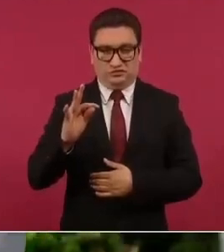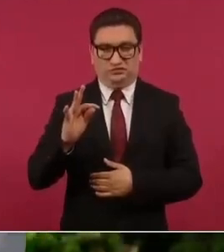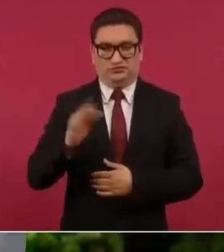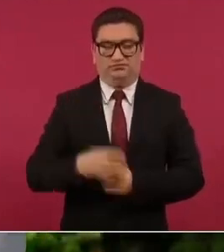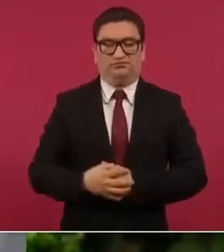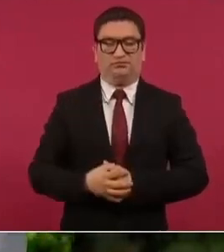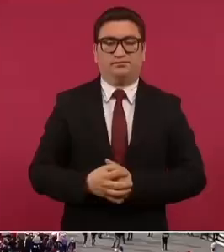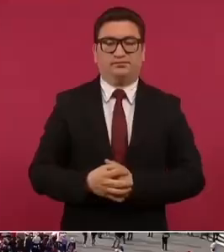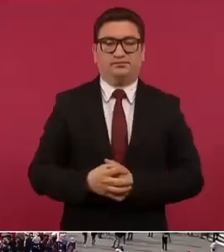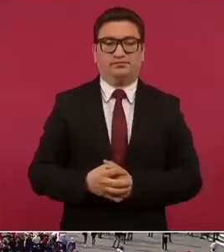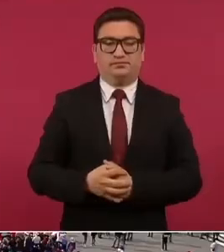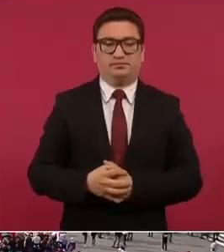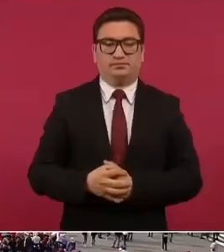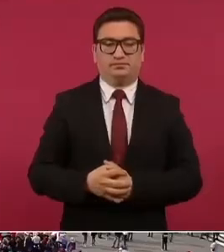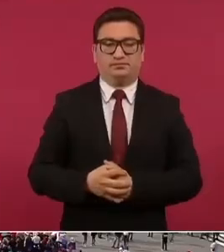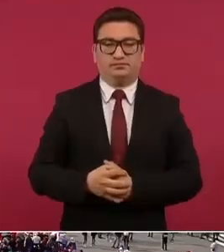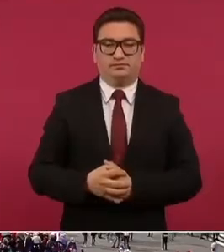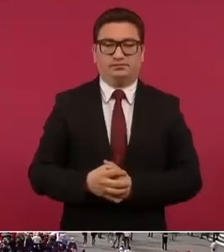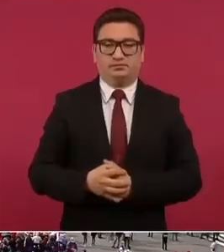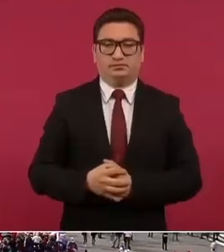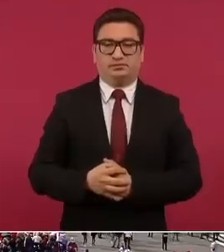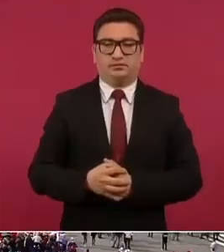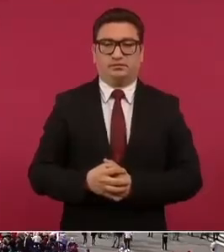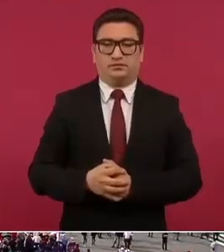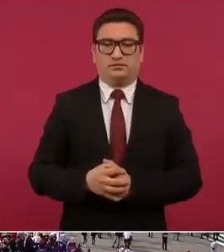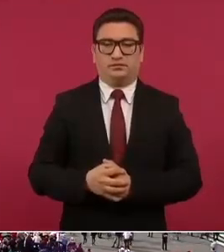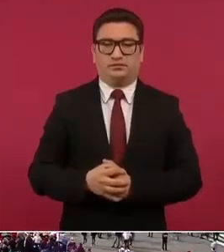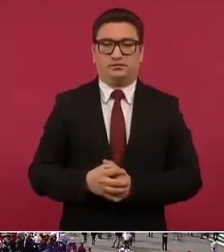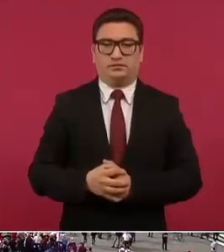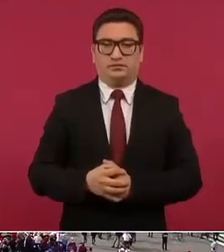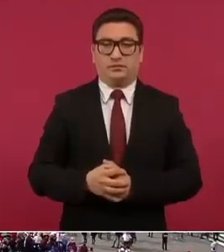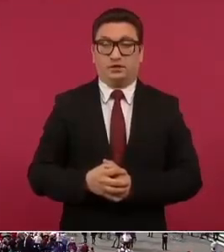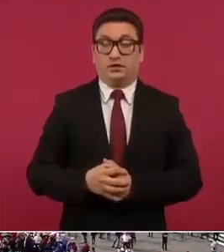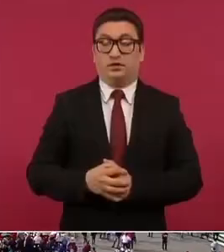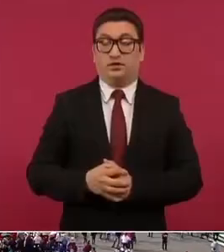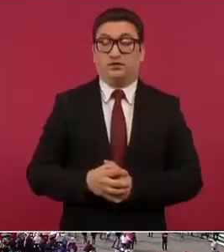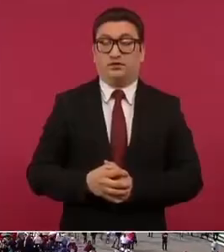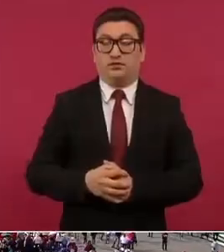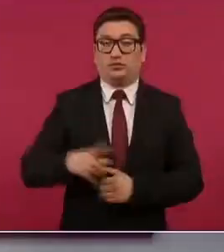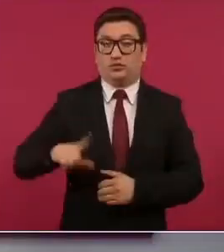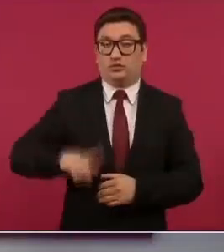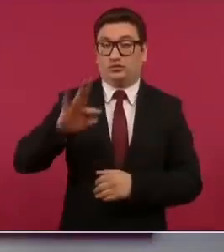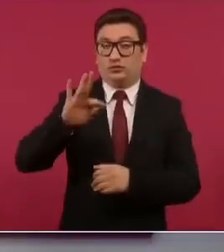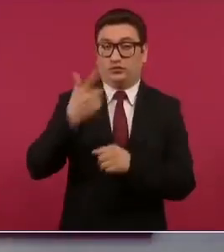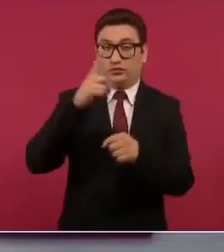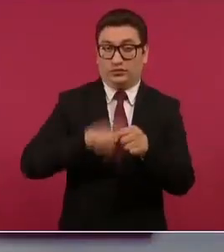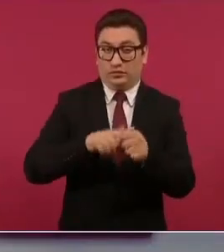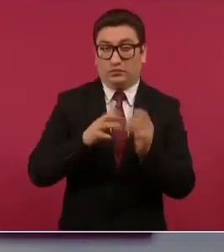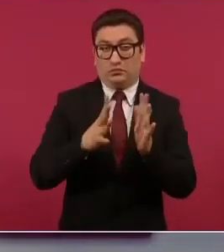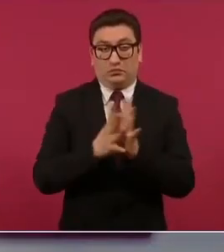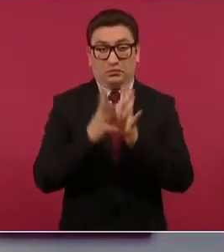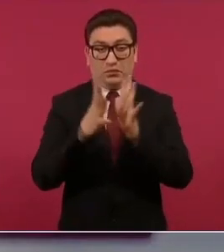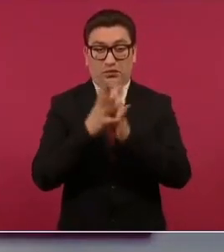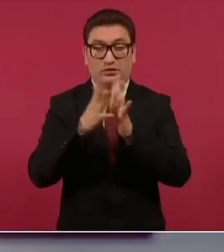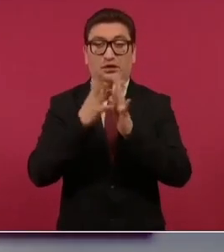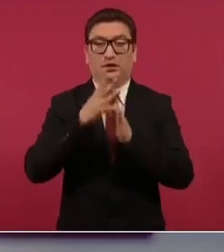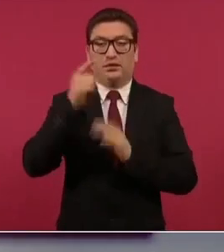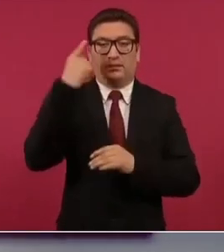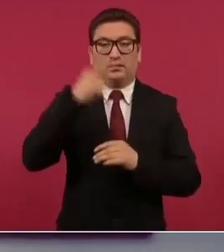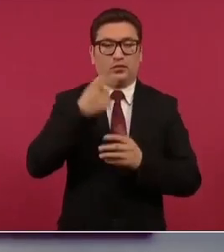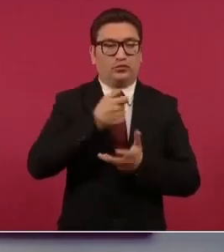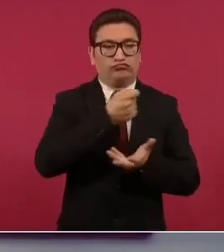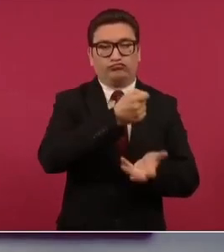las participaciones federales a los